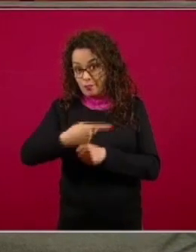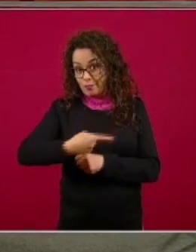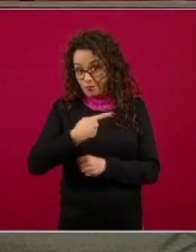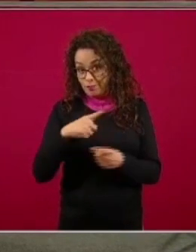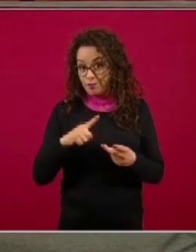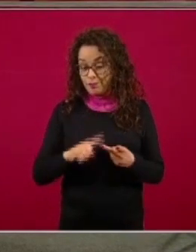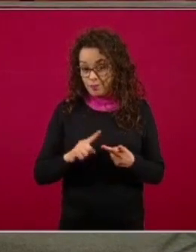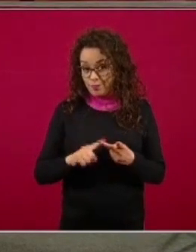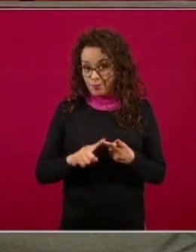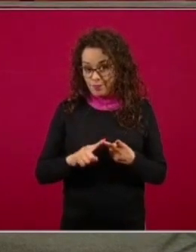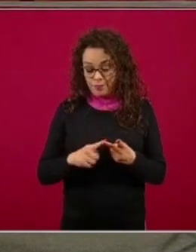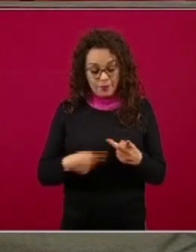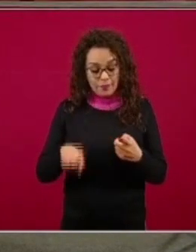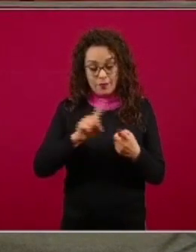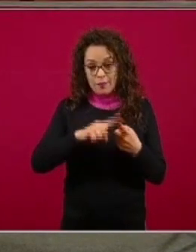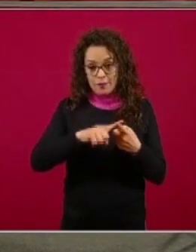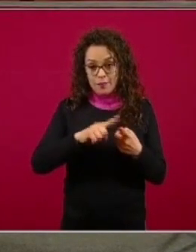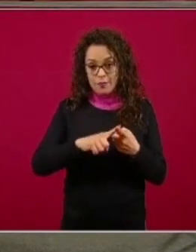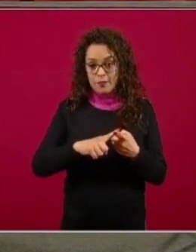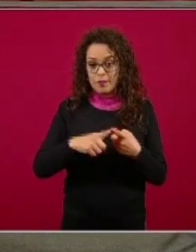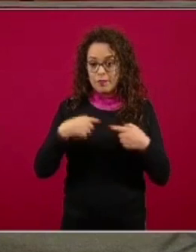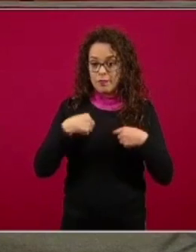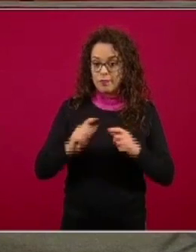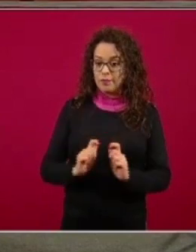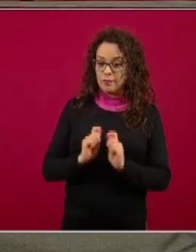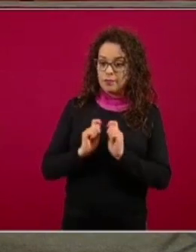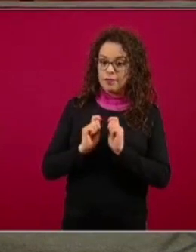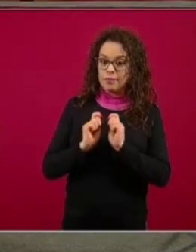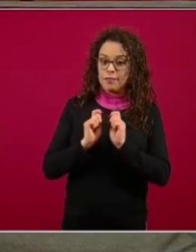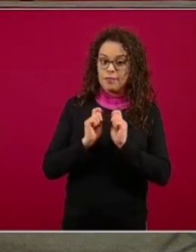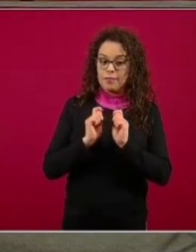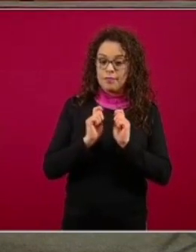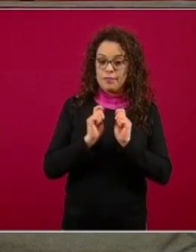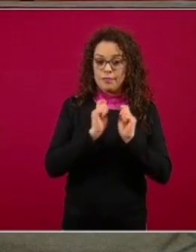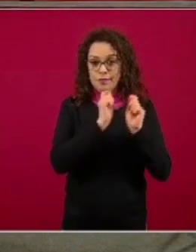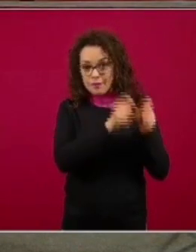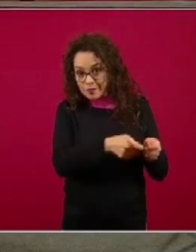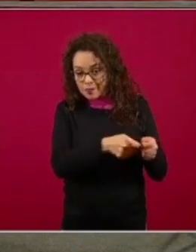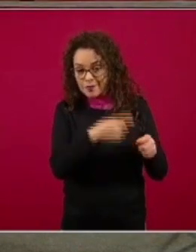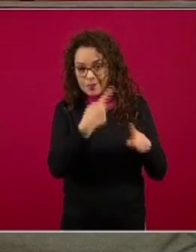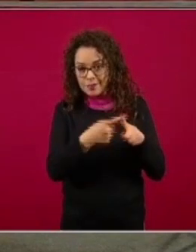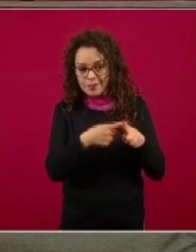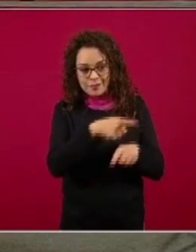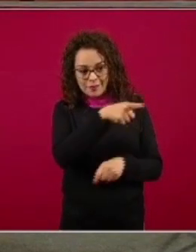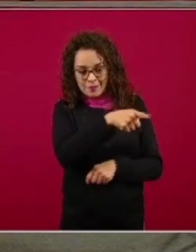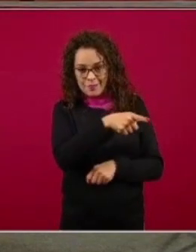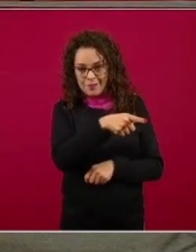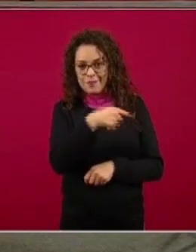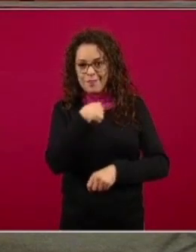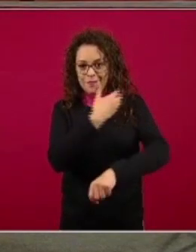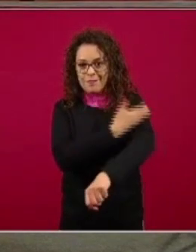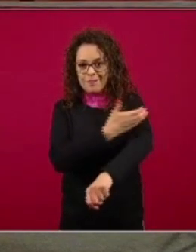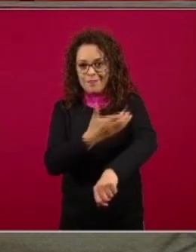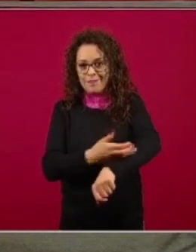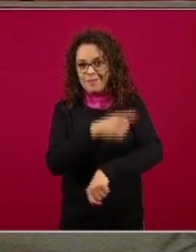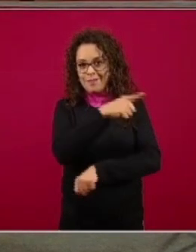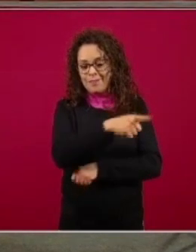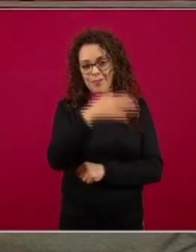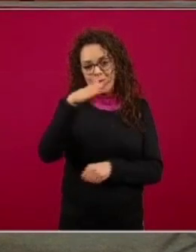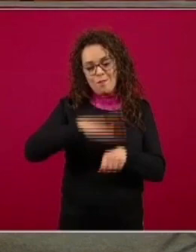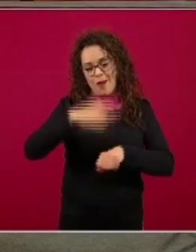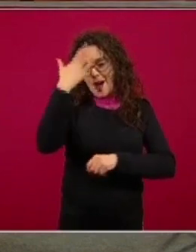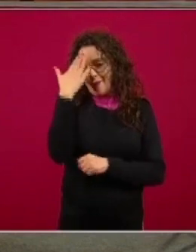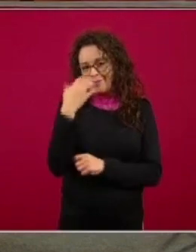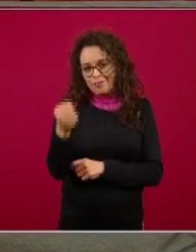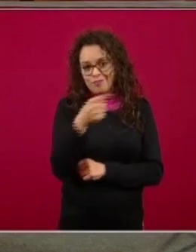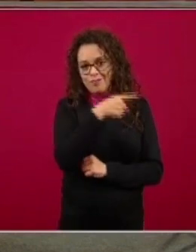primera pregunta yo se la dejaría a mis colegas pues los clínicos que saben más que yo de esto que tiene que ver que